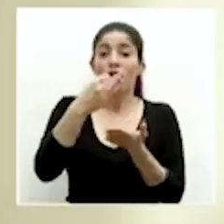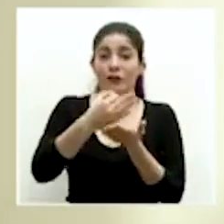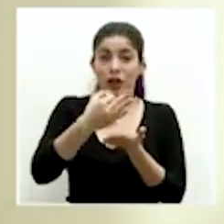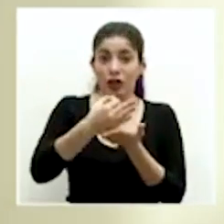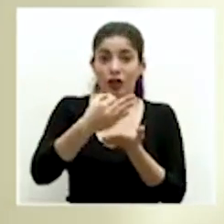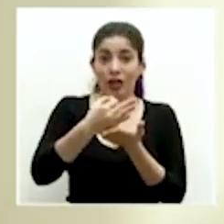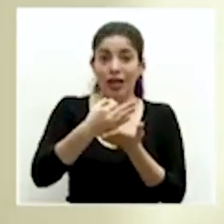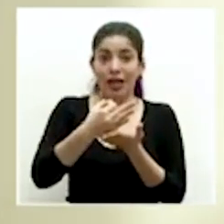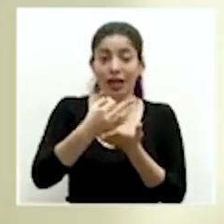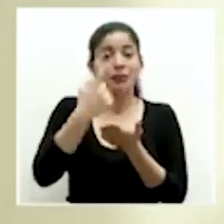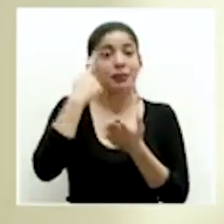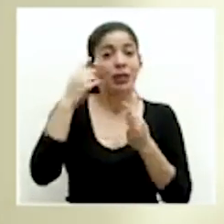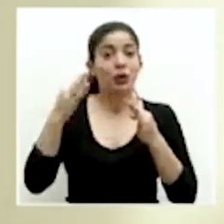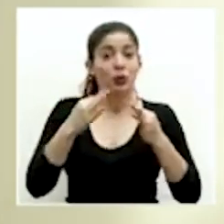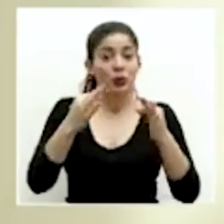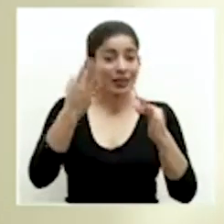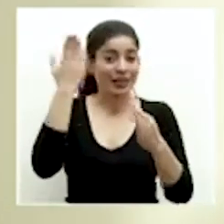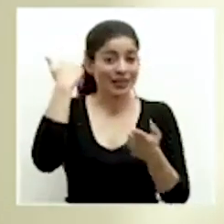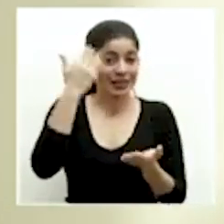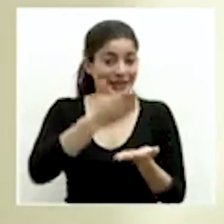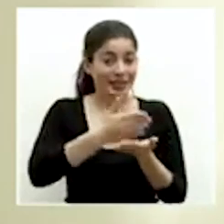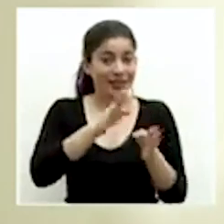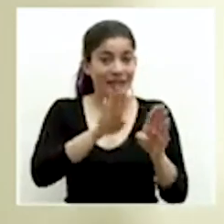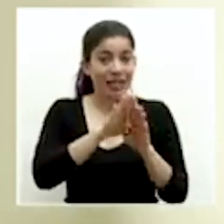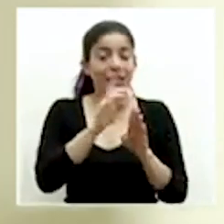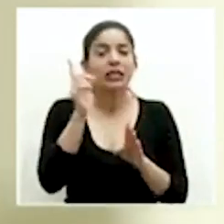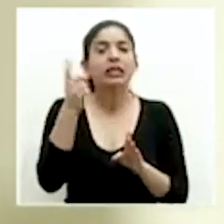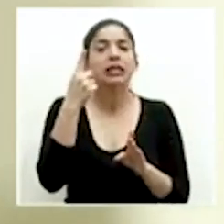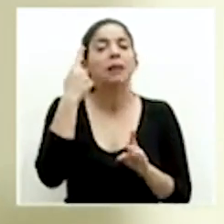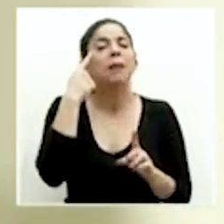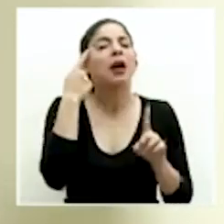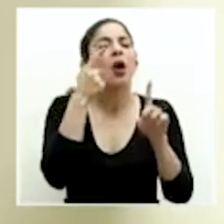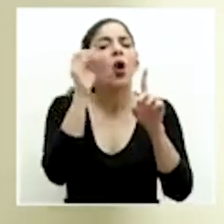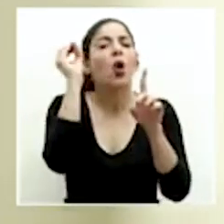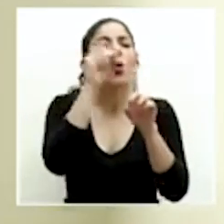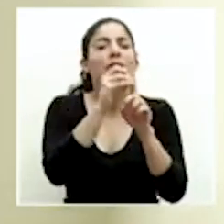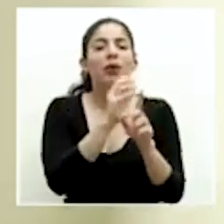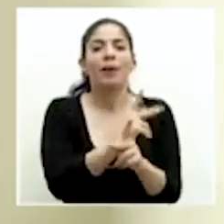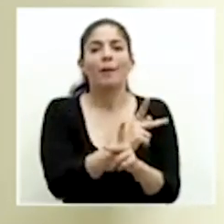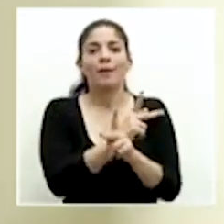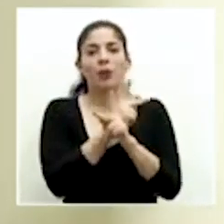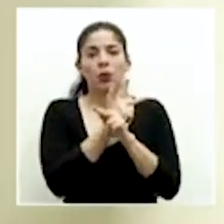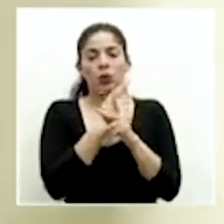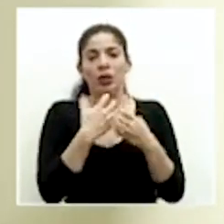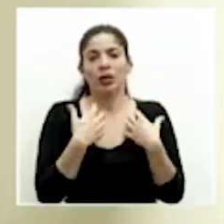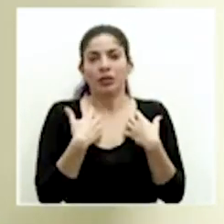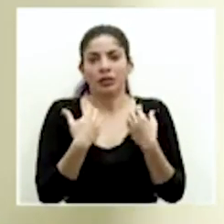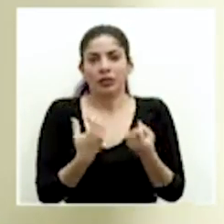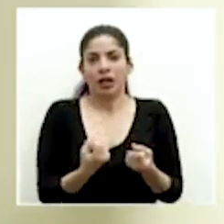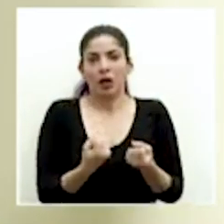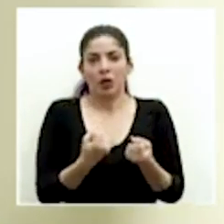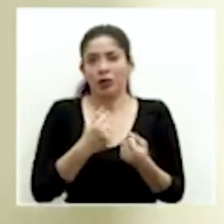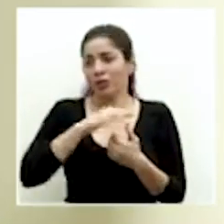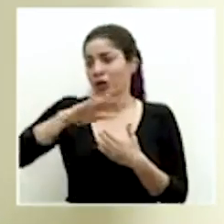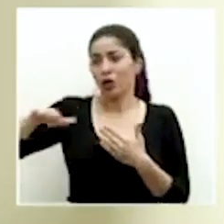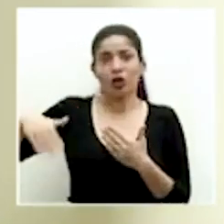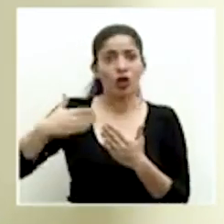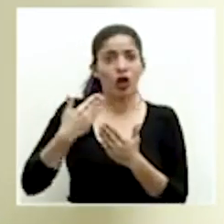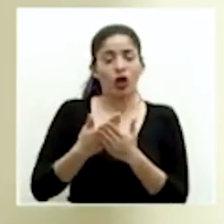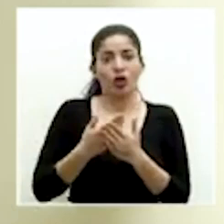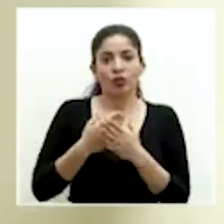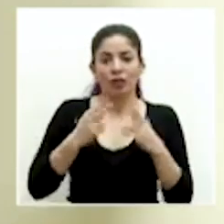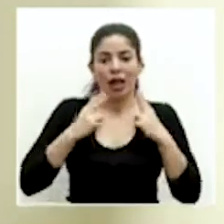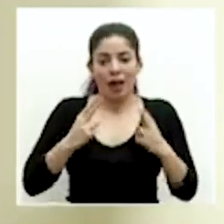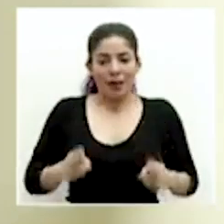para turistas ha sido siempre para salvaguardar la salud de todos y todas los